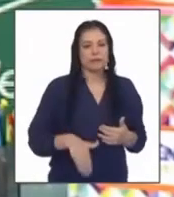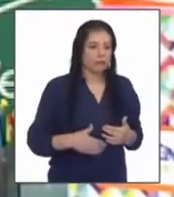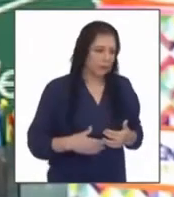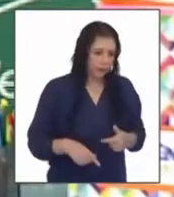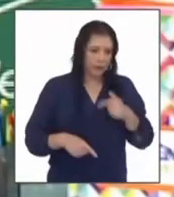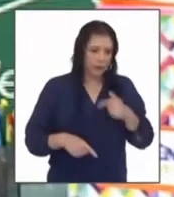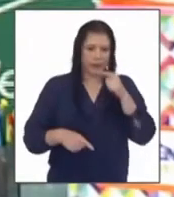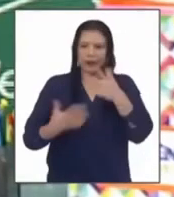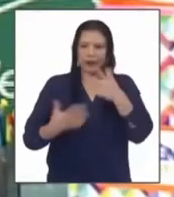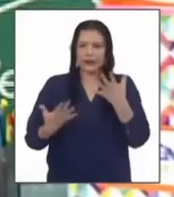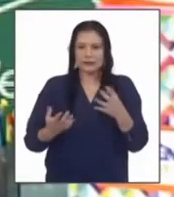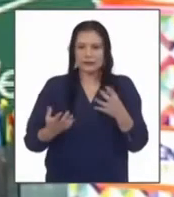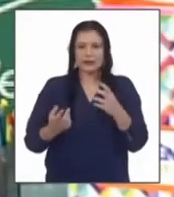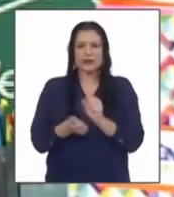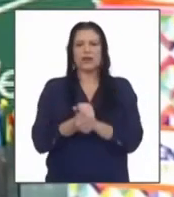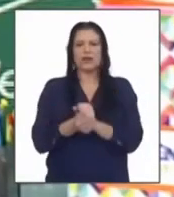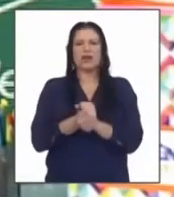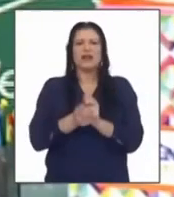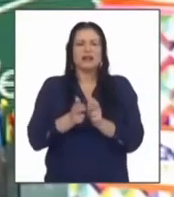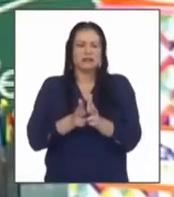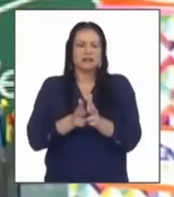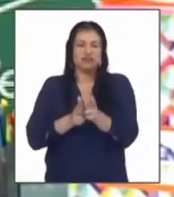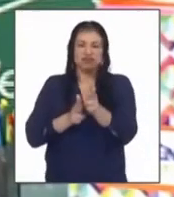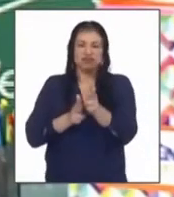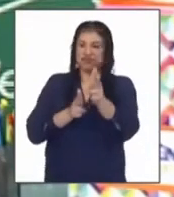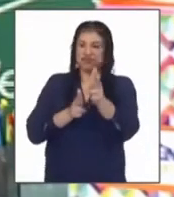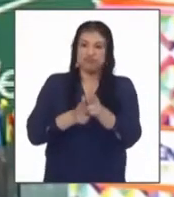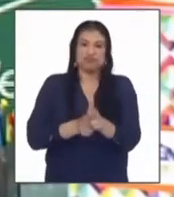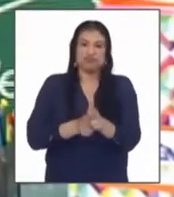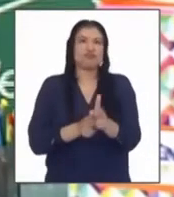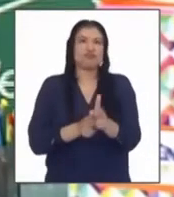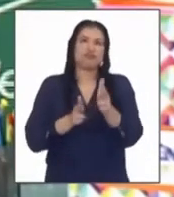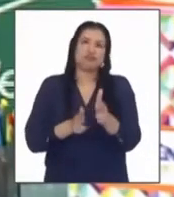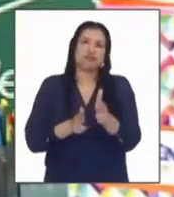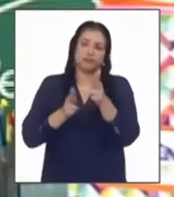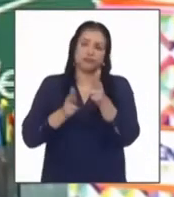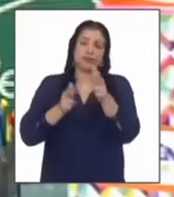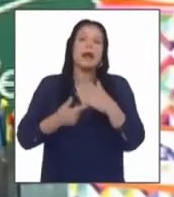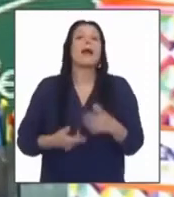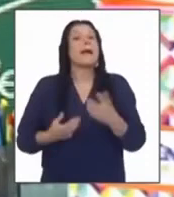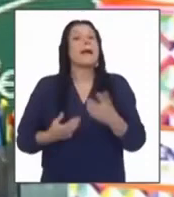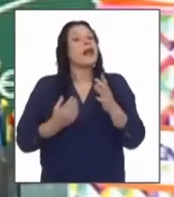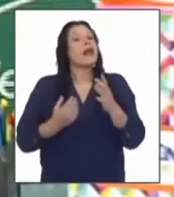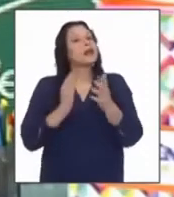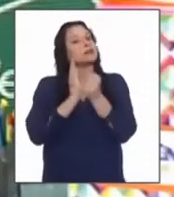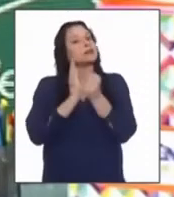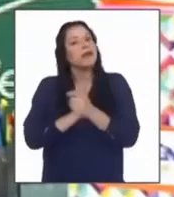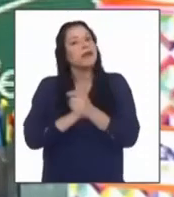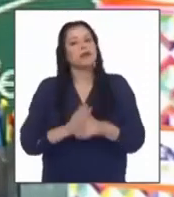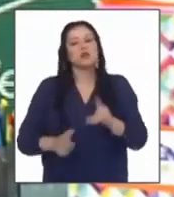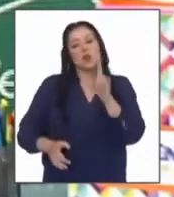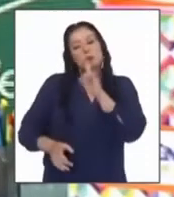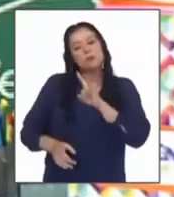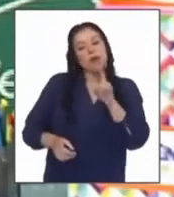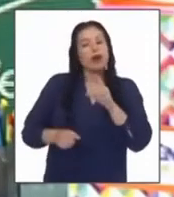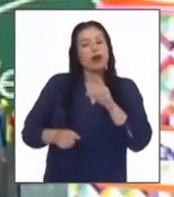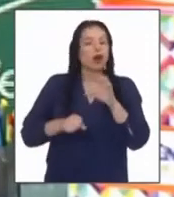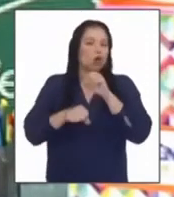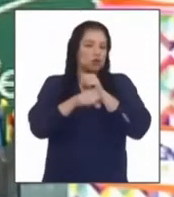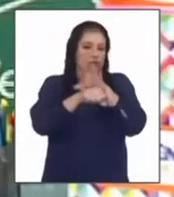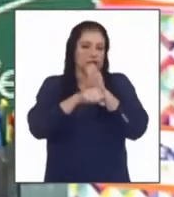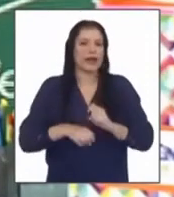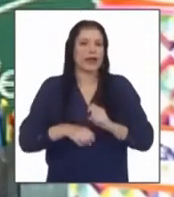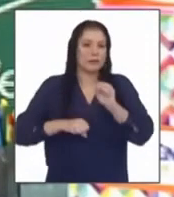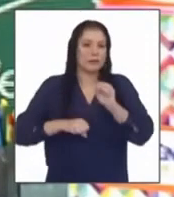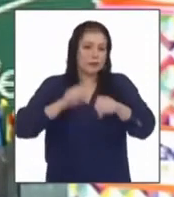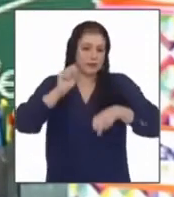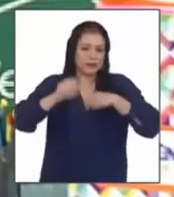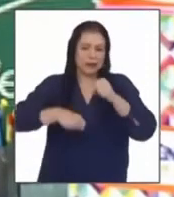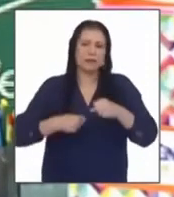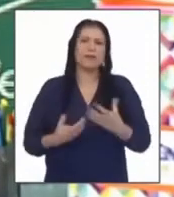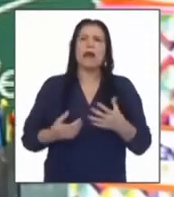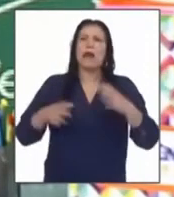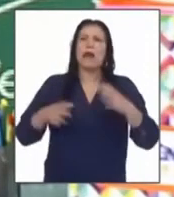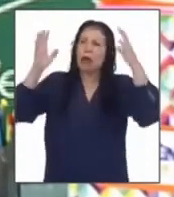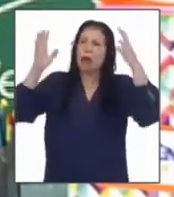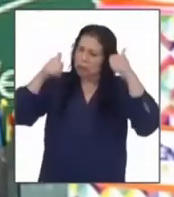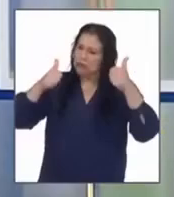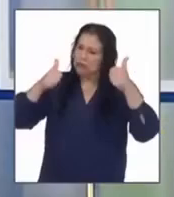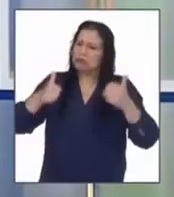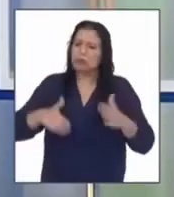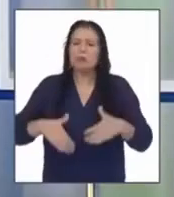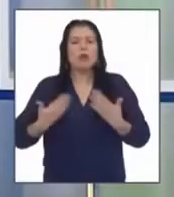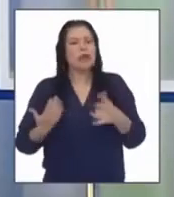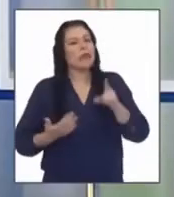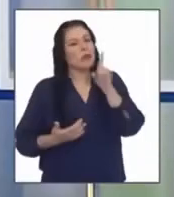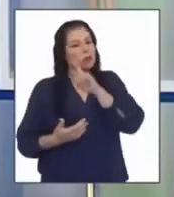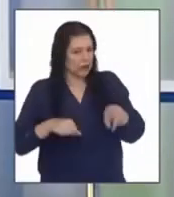frente al tráfico congestionado el especialista recomienda usar la bicicleta para recorridos cortos el clima y relieve de la ciudad favorecen